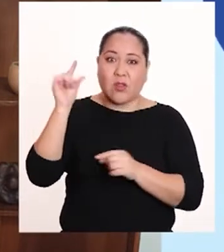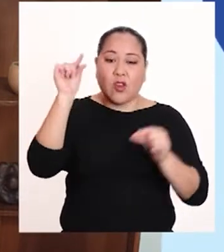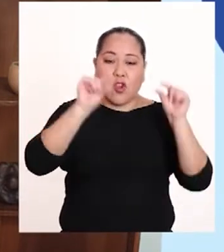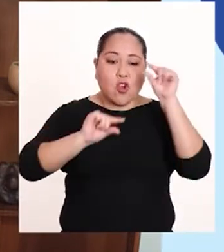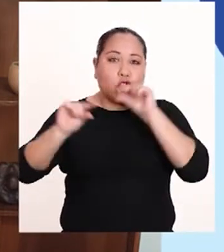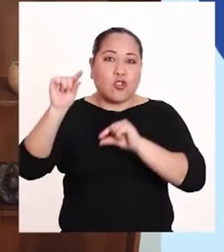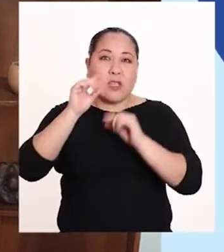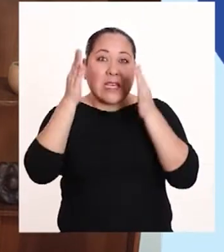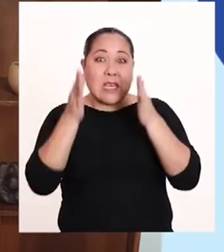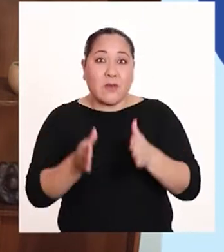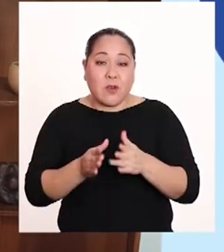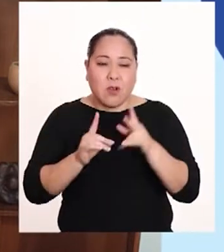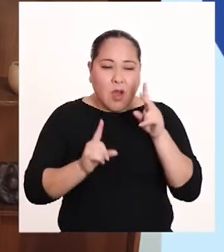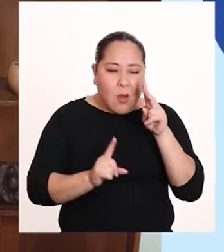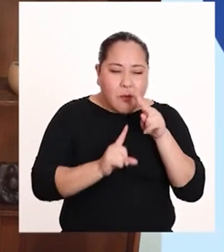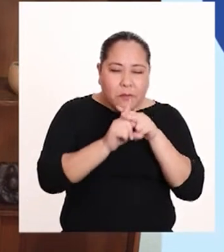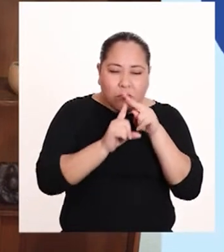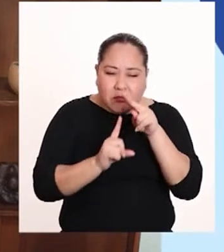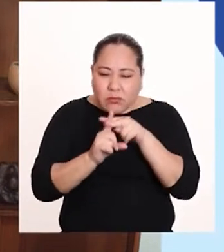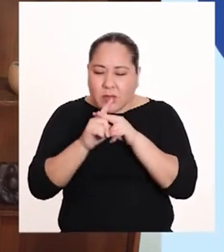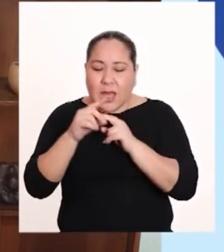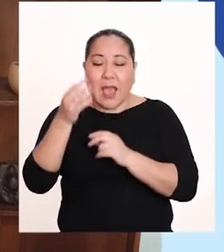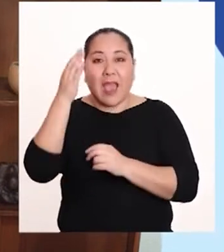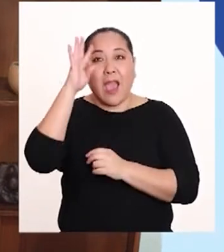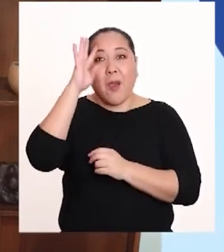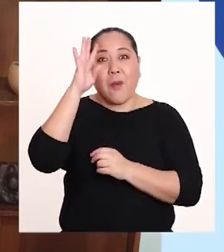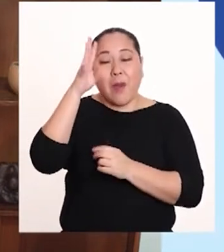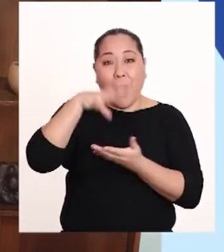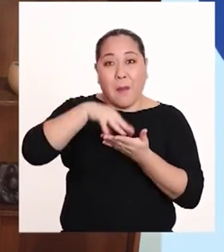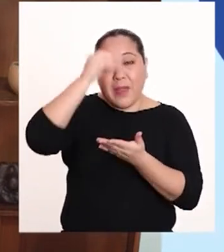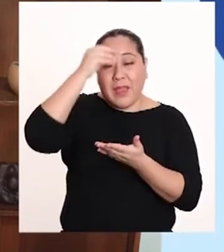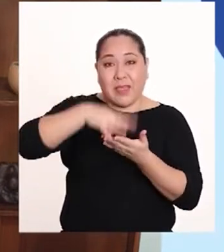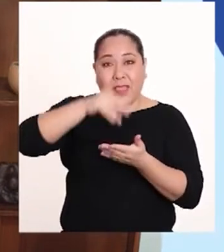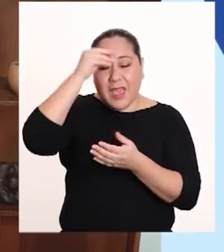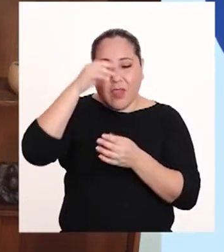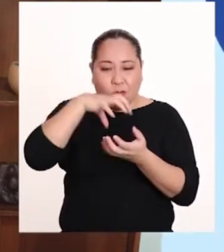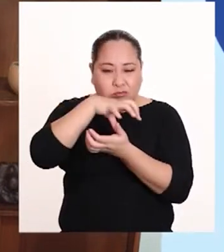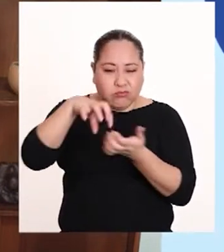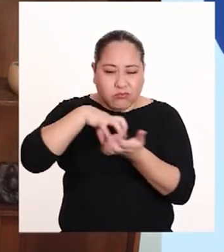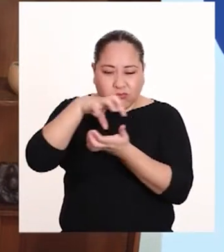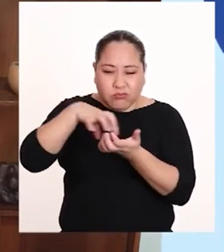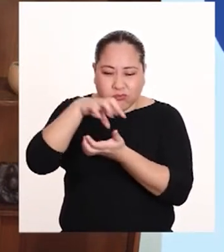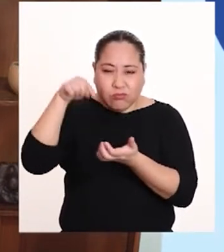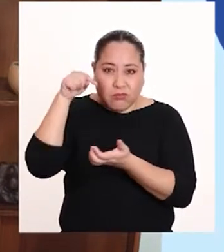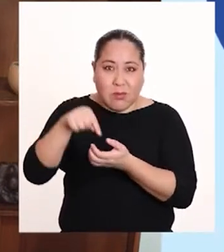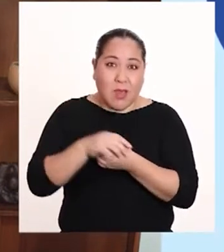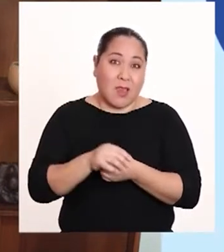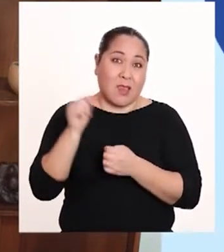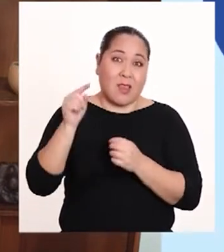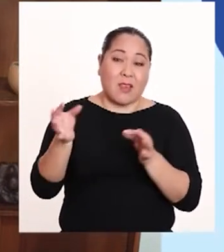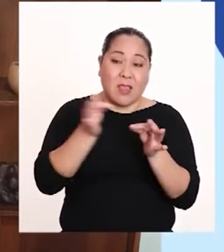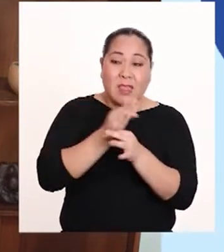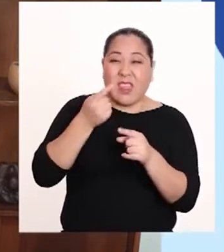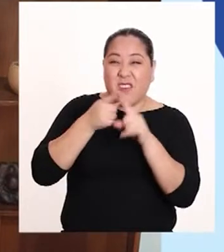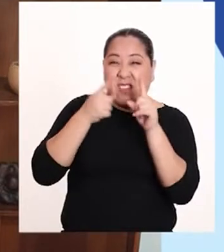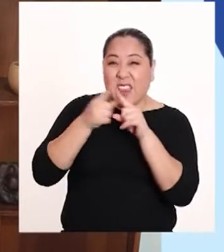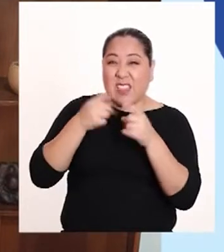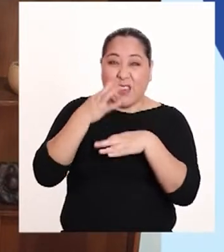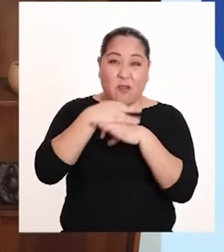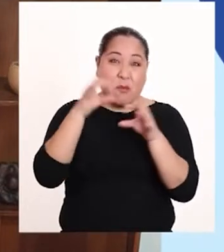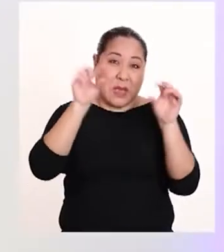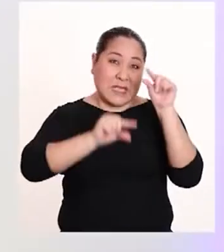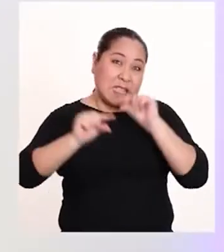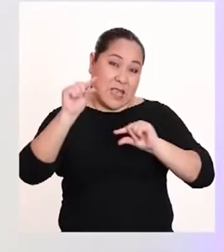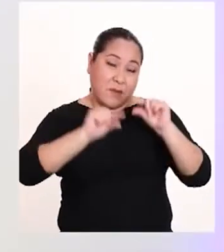han aprendido a formar polímeros sintéticos mediante la polimerización de monómeros a través de reacciones